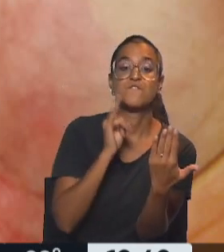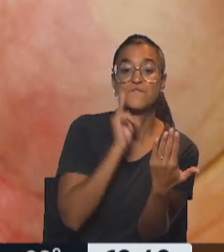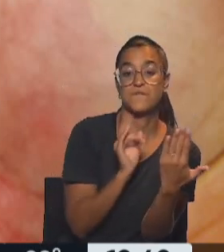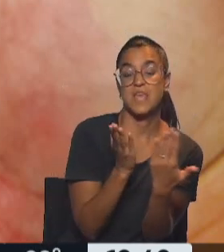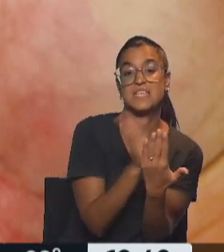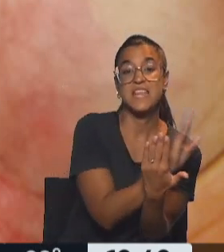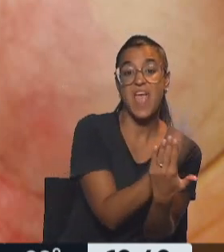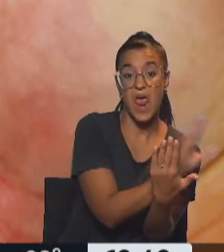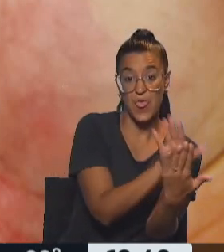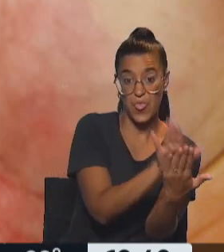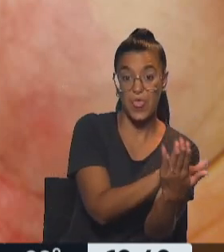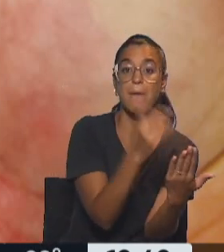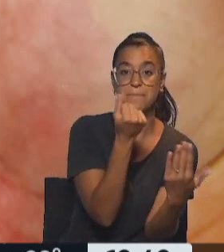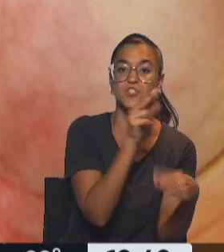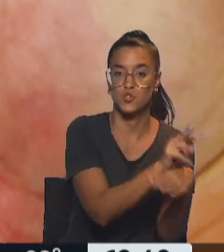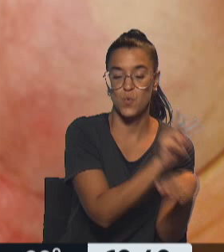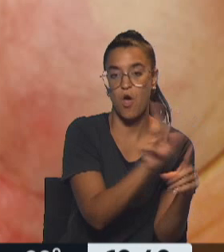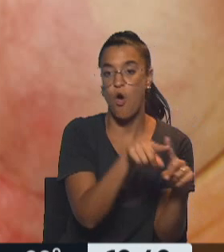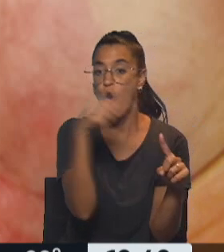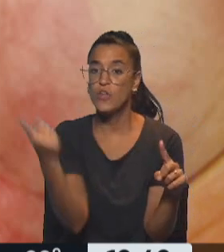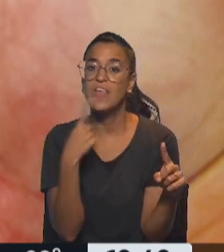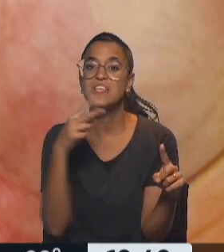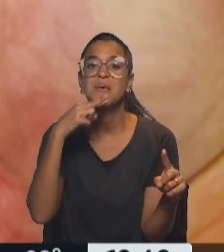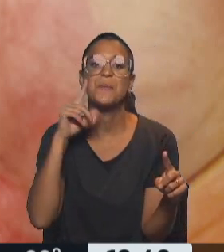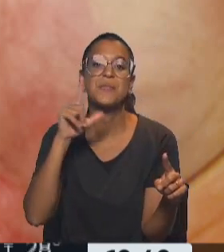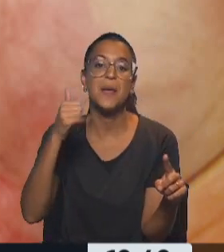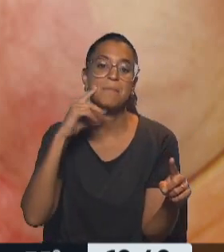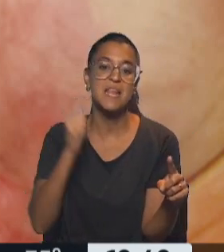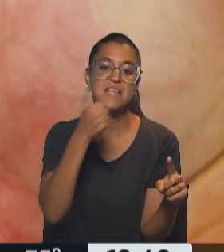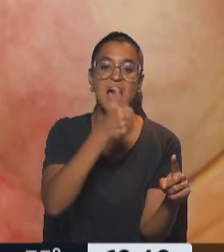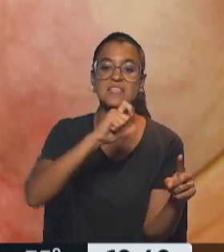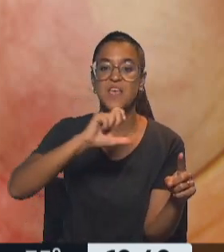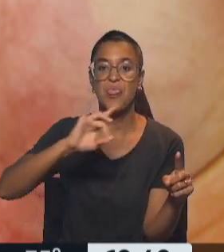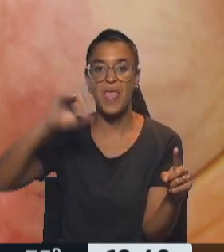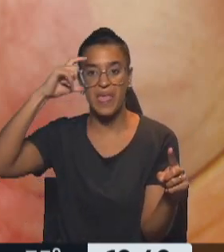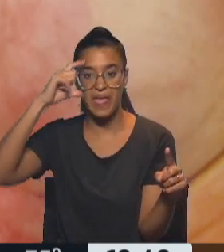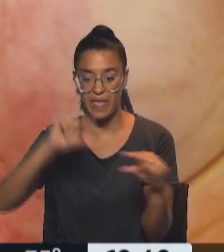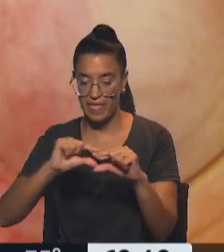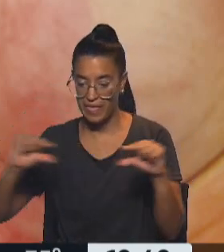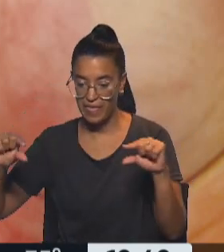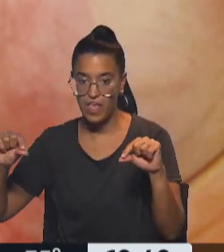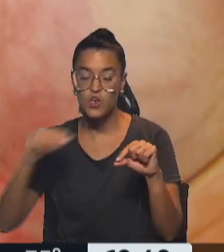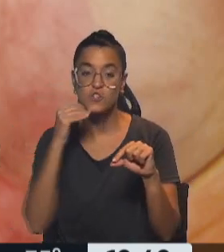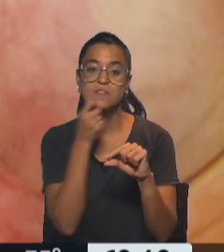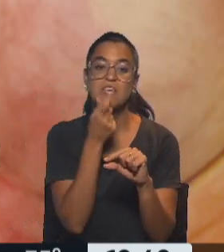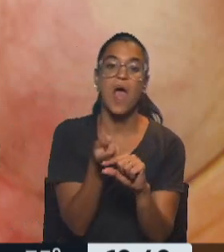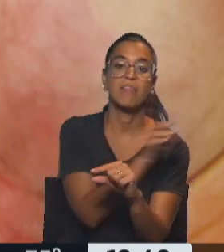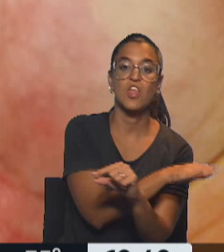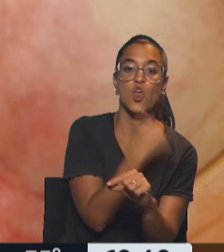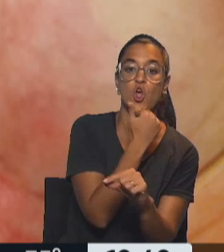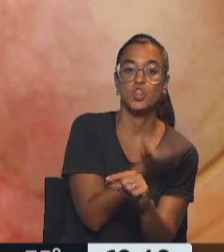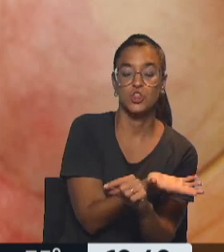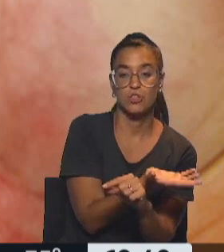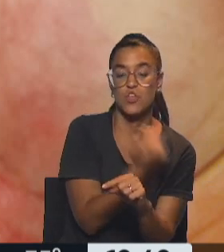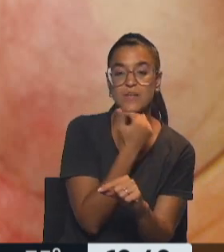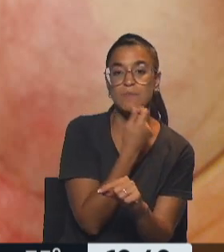izquierda, es la que está comprometida. Aparece una segunda que dice, vitaminas A, C, D, E. No sabemos si la anterior no tenía esas vitaminas,